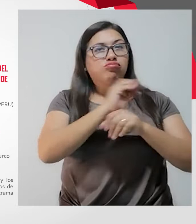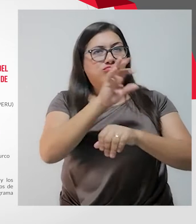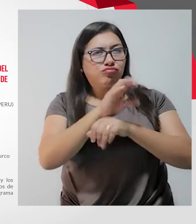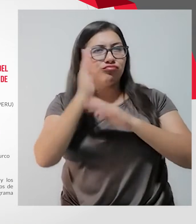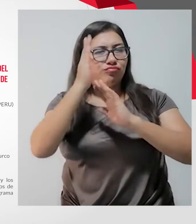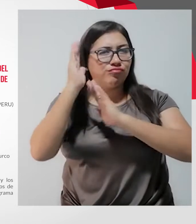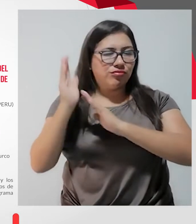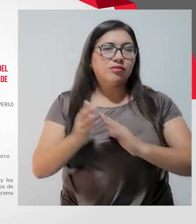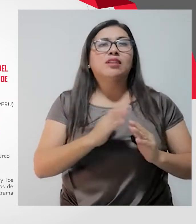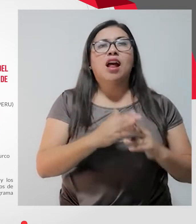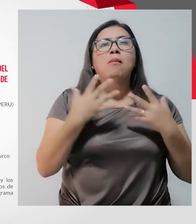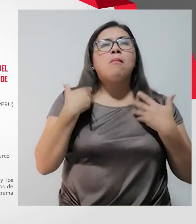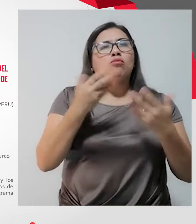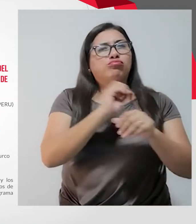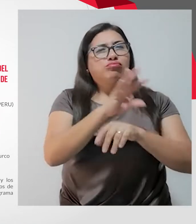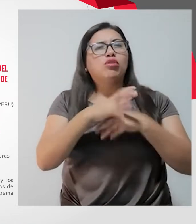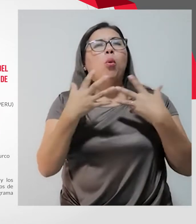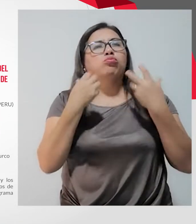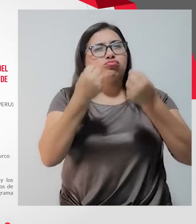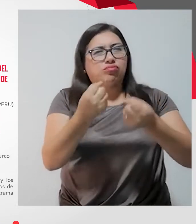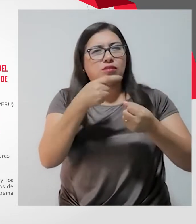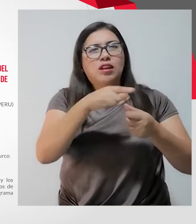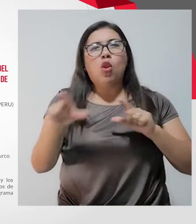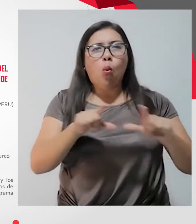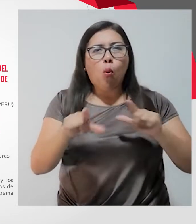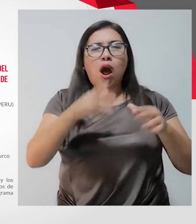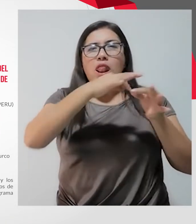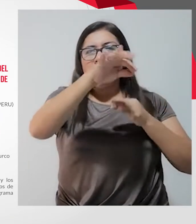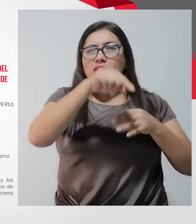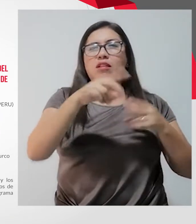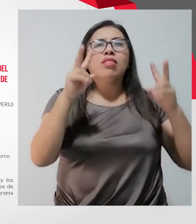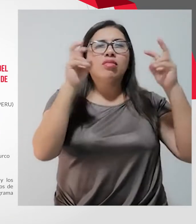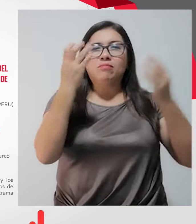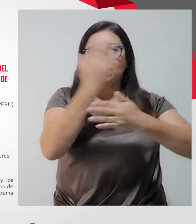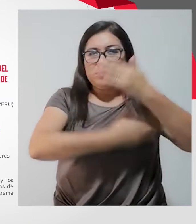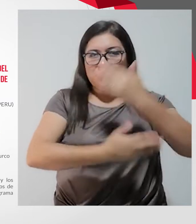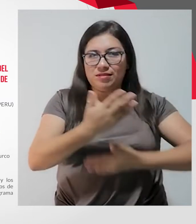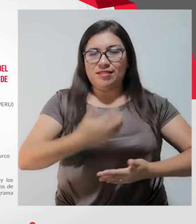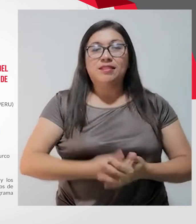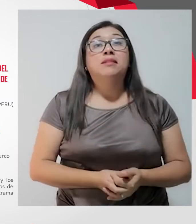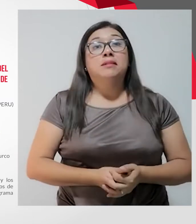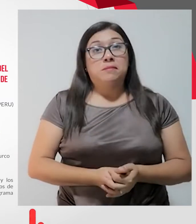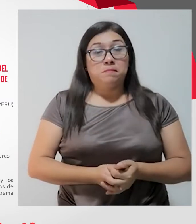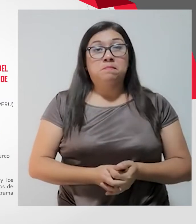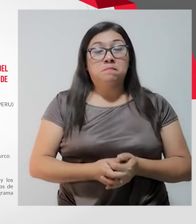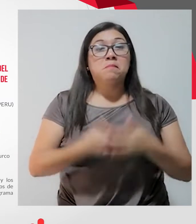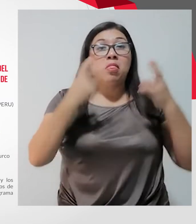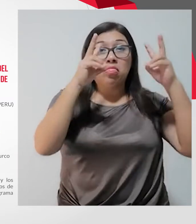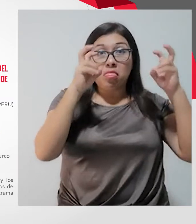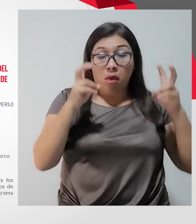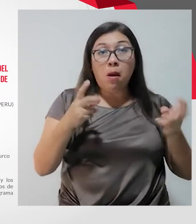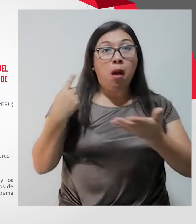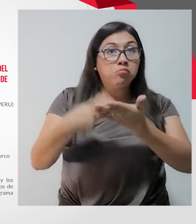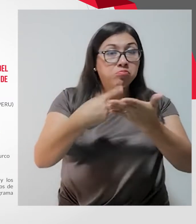marco del programa de fortalecimiento de gobiernos regionales y locales en materia de discapacidad. Se abordaron temas